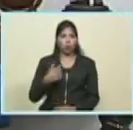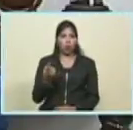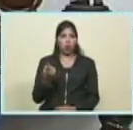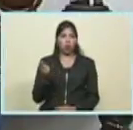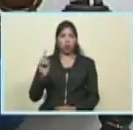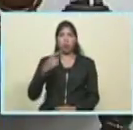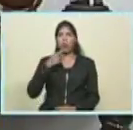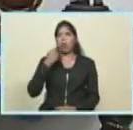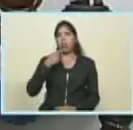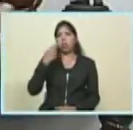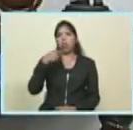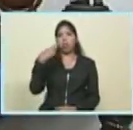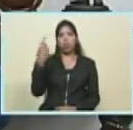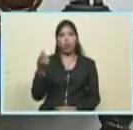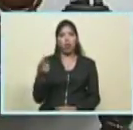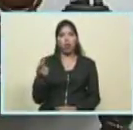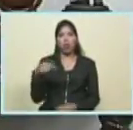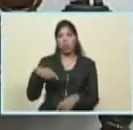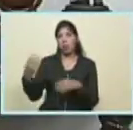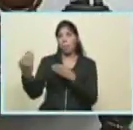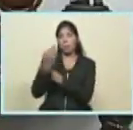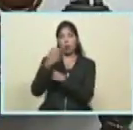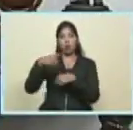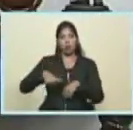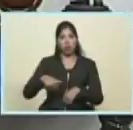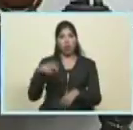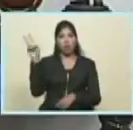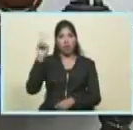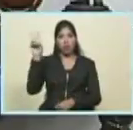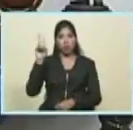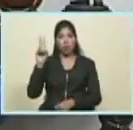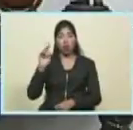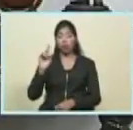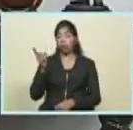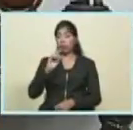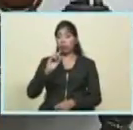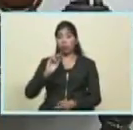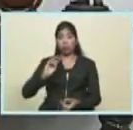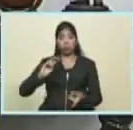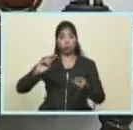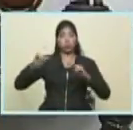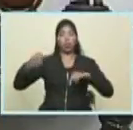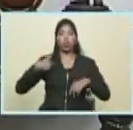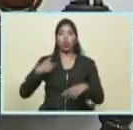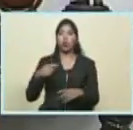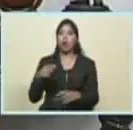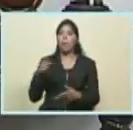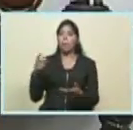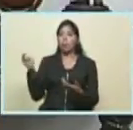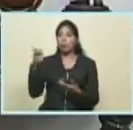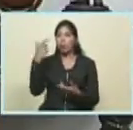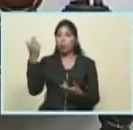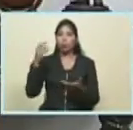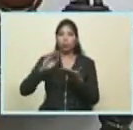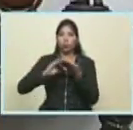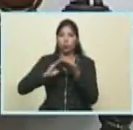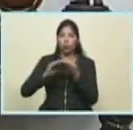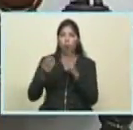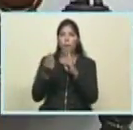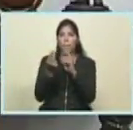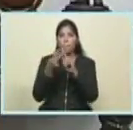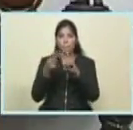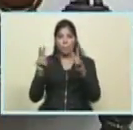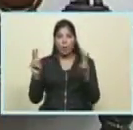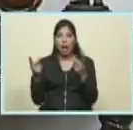hablar de Venezuela y a pedir sanciones contra nuestra patria. Al revés, salgo a construir lazos de cooperación política,